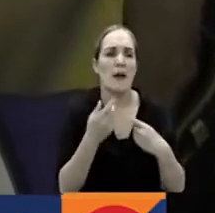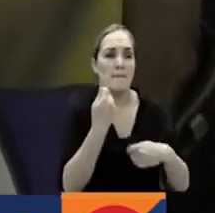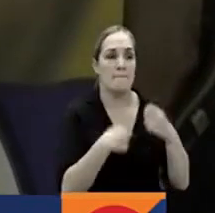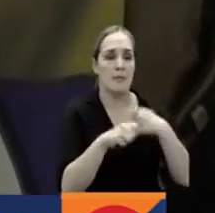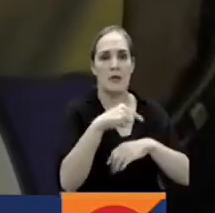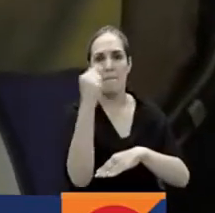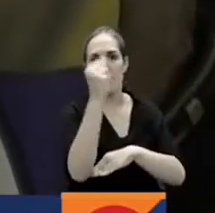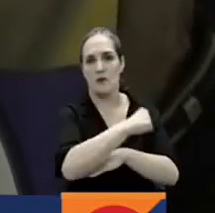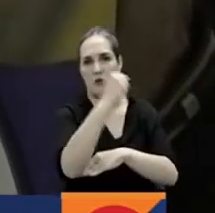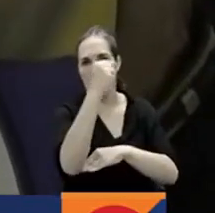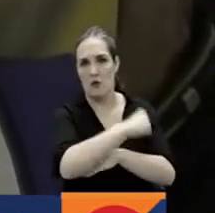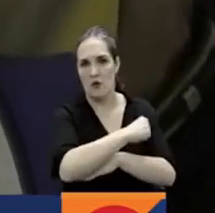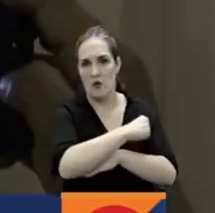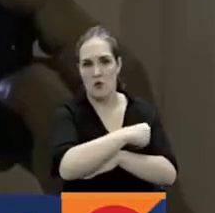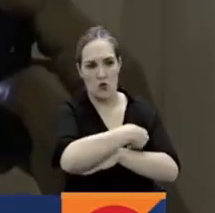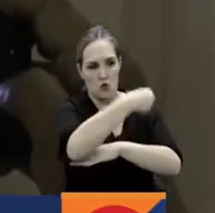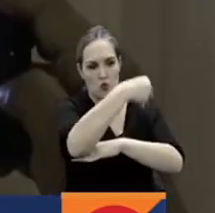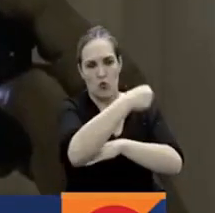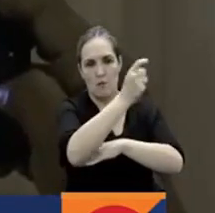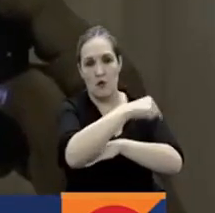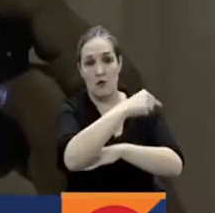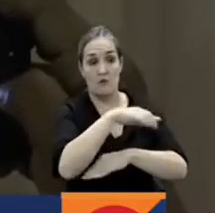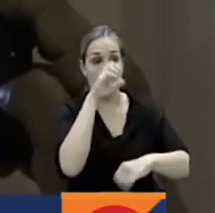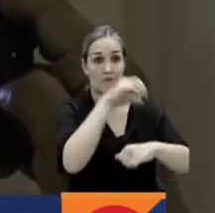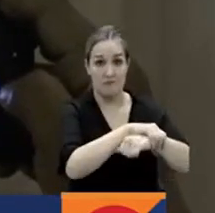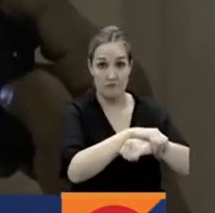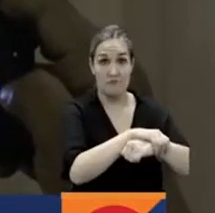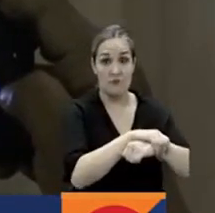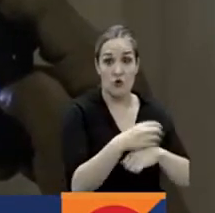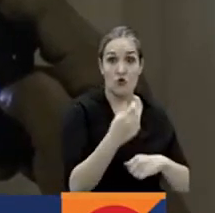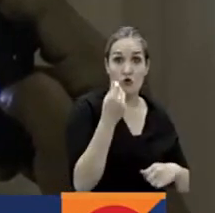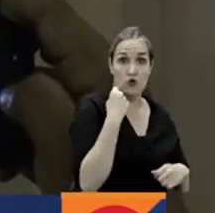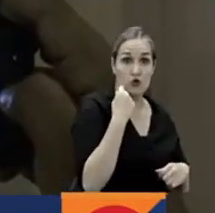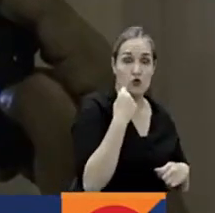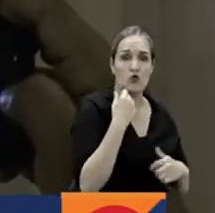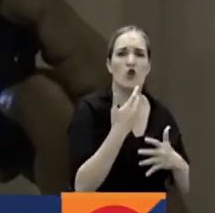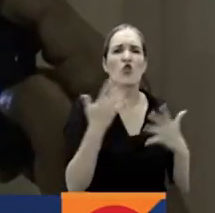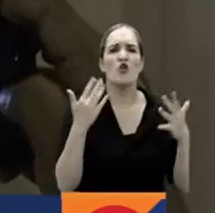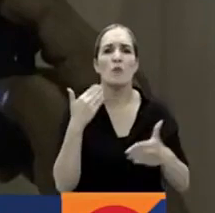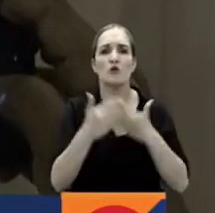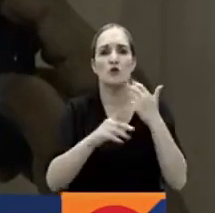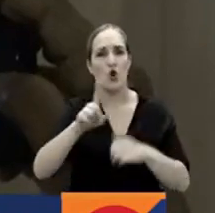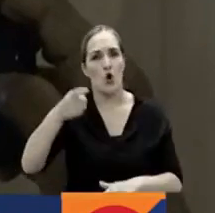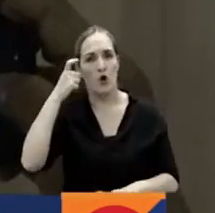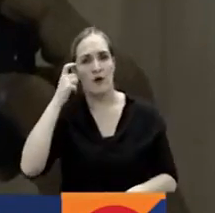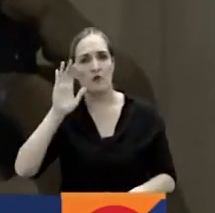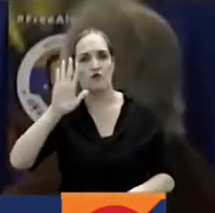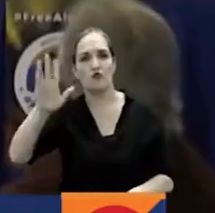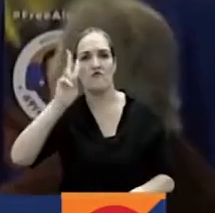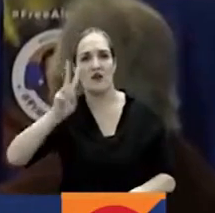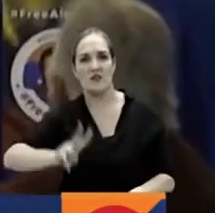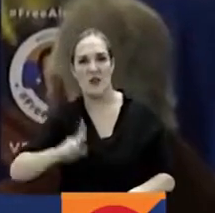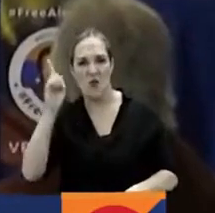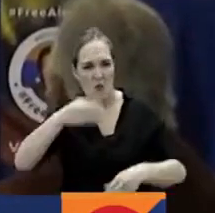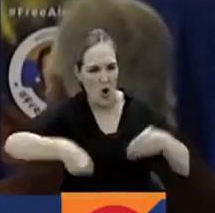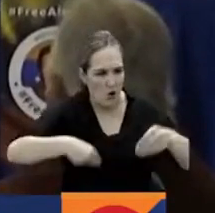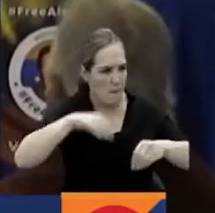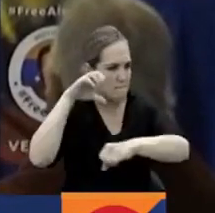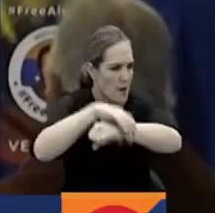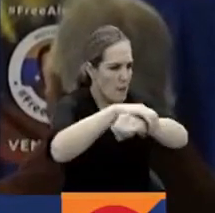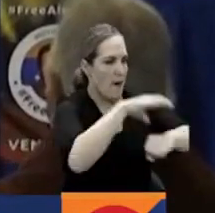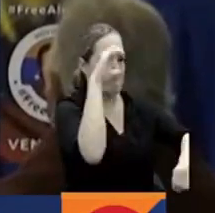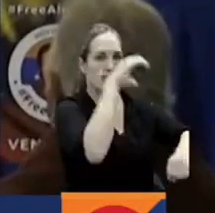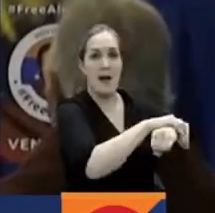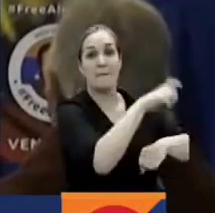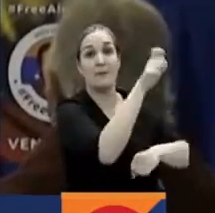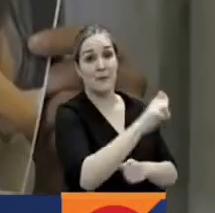petróleo y su captura es una de las recientemente efectuadas en la cruzada del gobierno contra la estructura de corrupción dentro de la